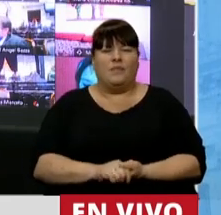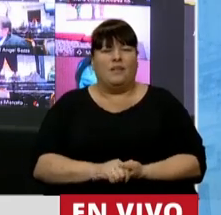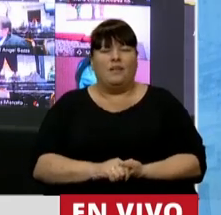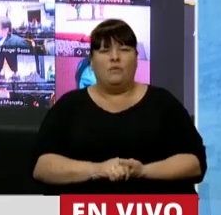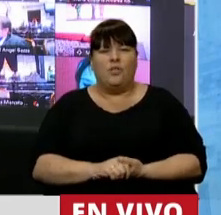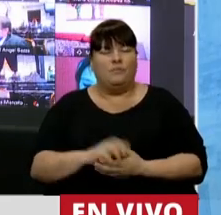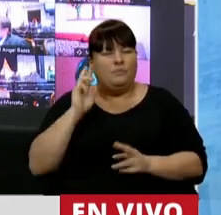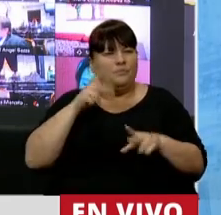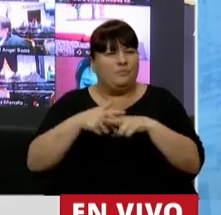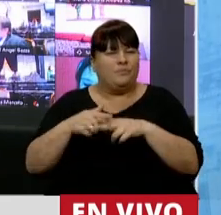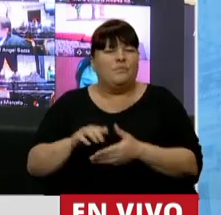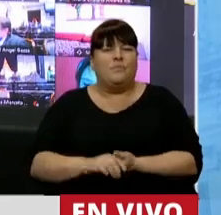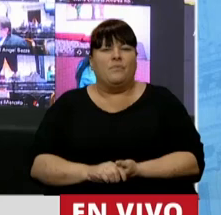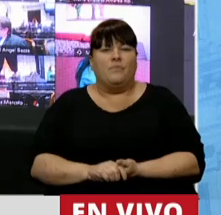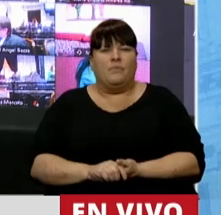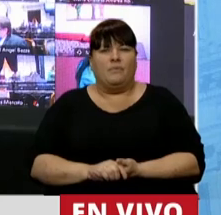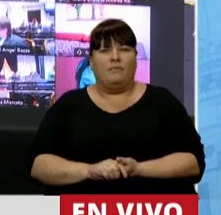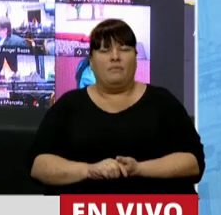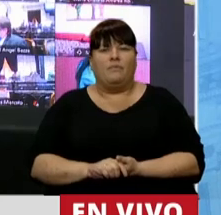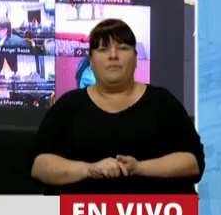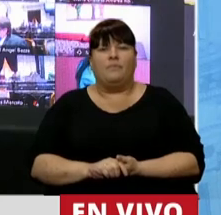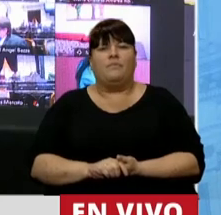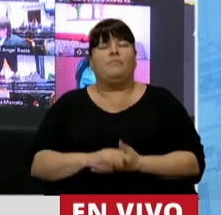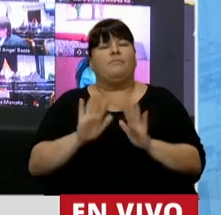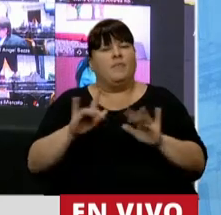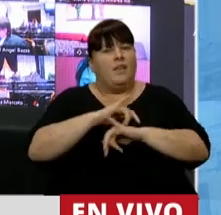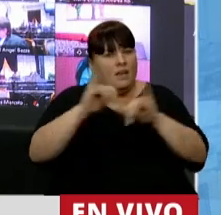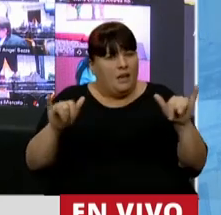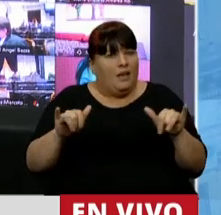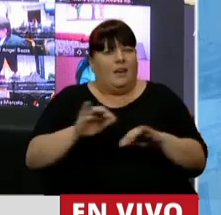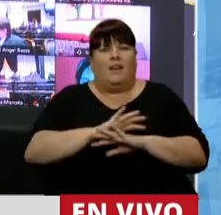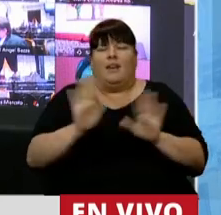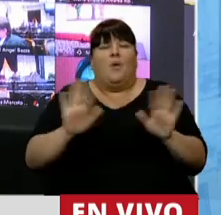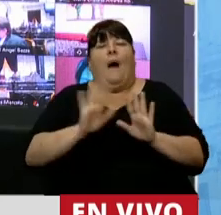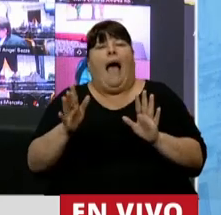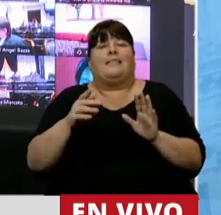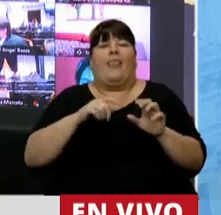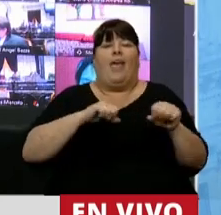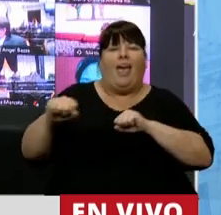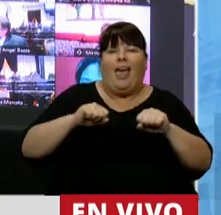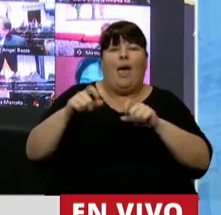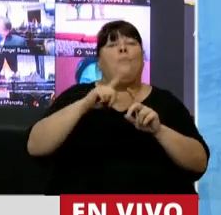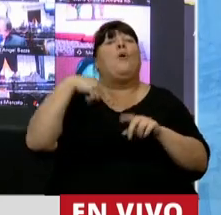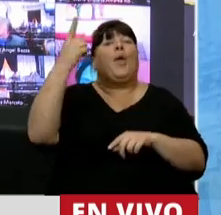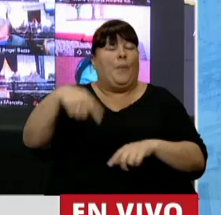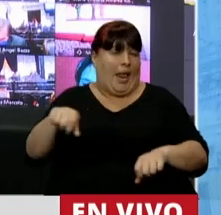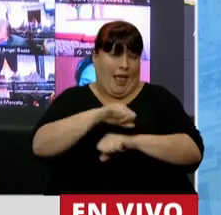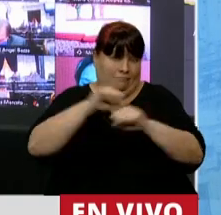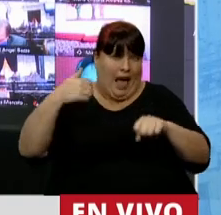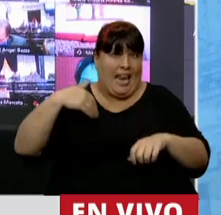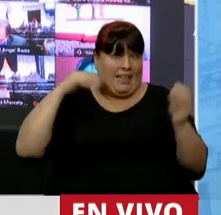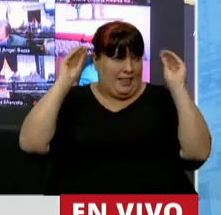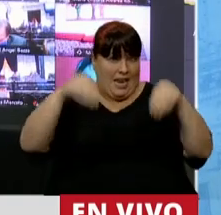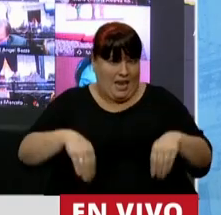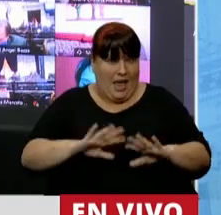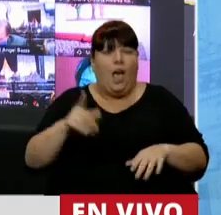gobierno retrocede se valen todos los más. Señores, no tienen más de la cuerda porque van a hacer estallar la Argentina.